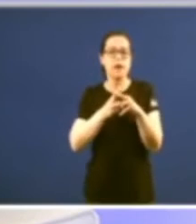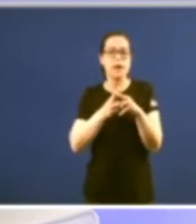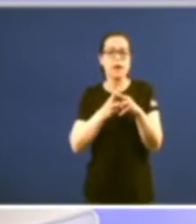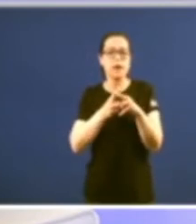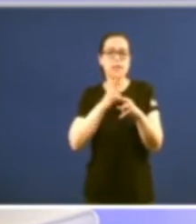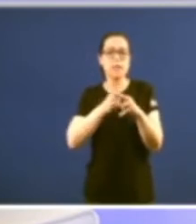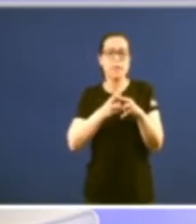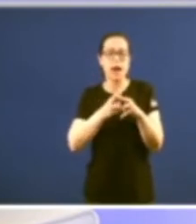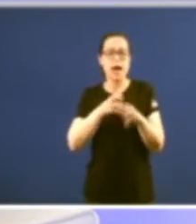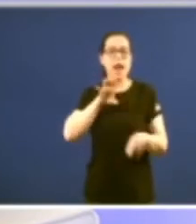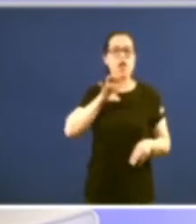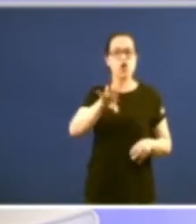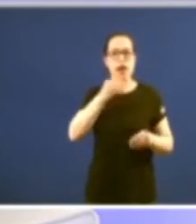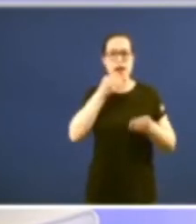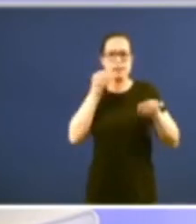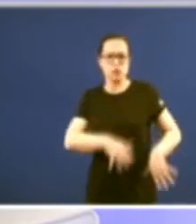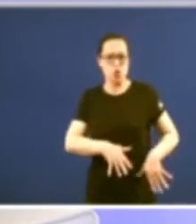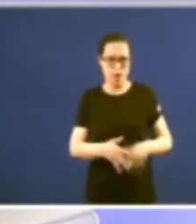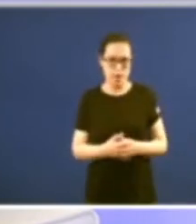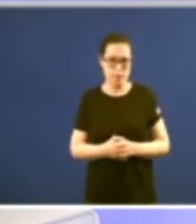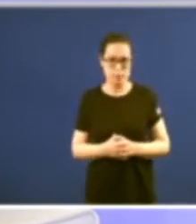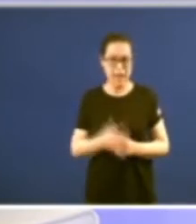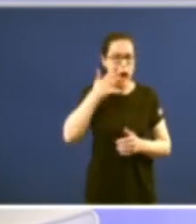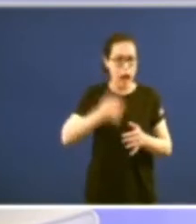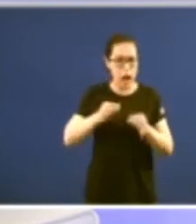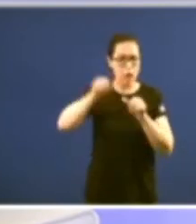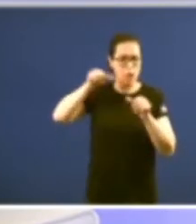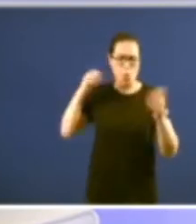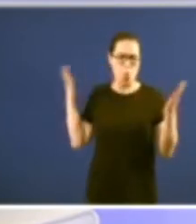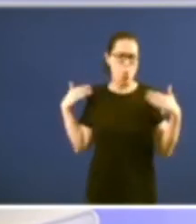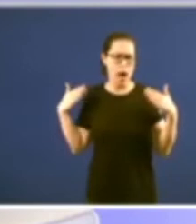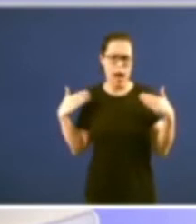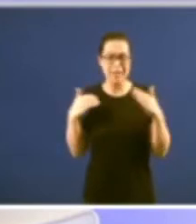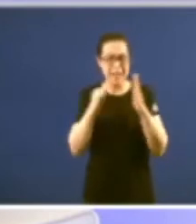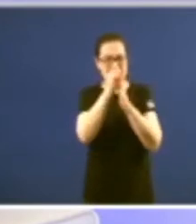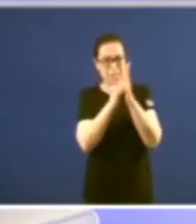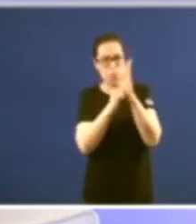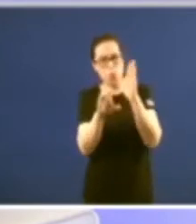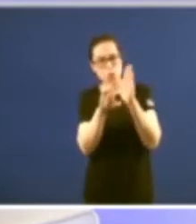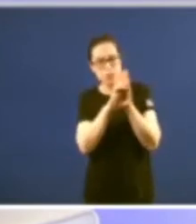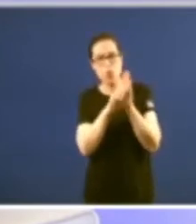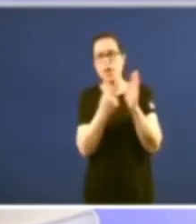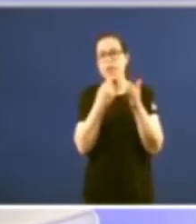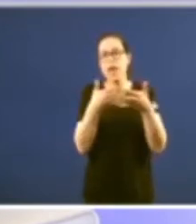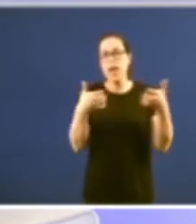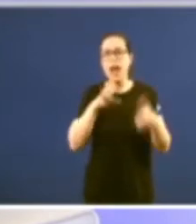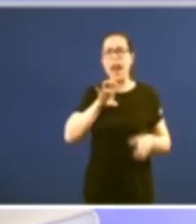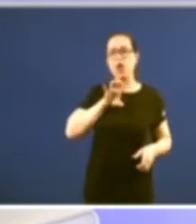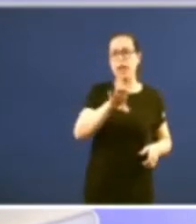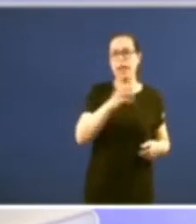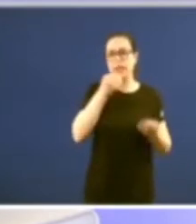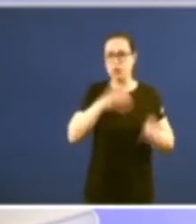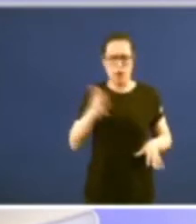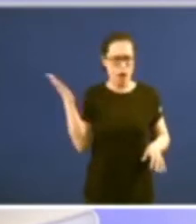nacionalidades históricas que como tales jurídicamente non existen non hai un só artigo da Constitución que mencione as nacionalidades históricas